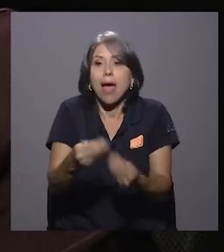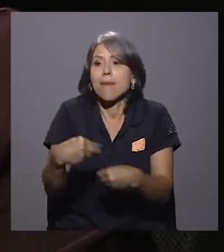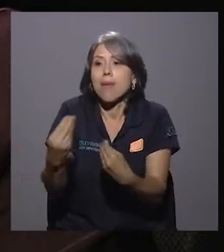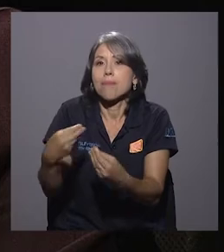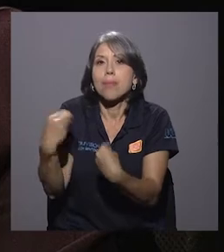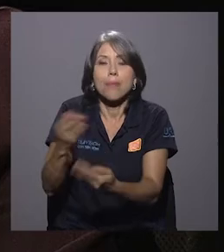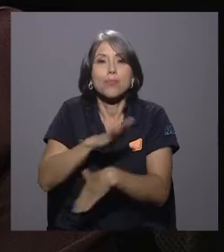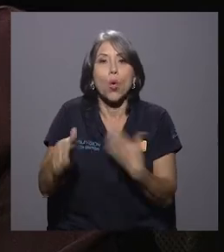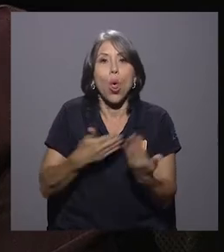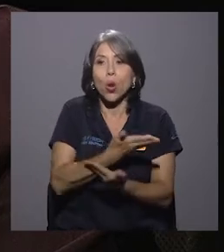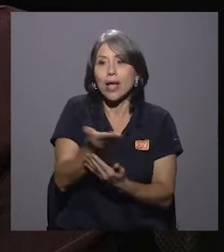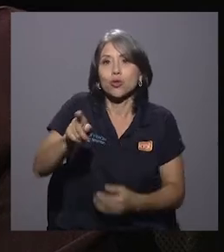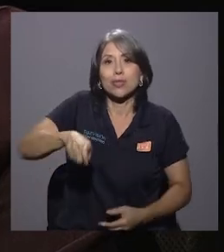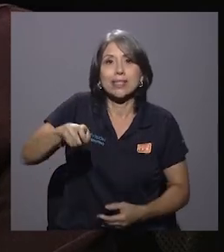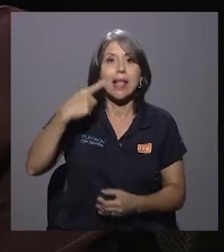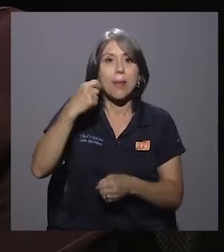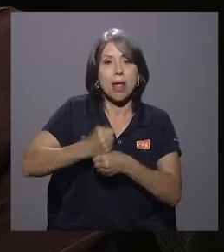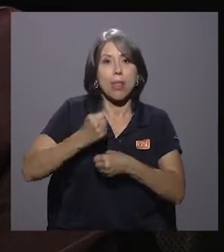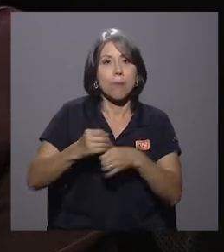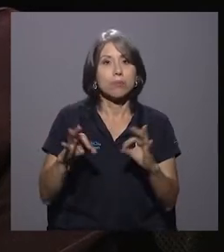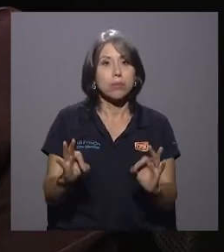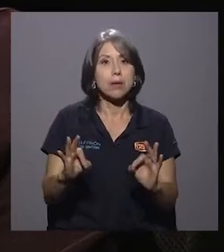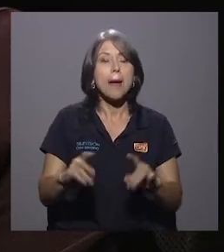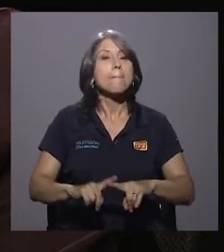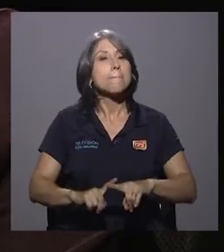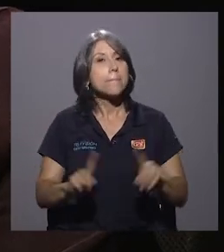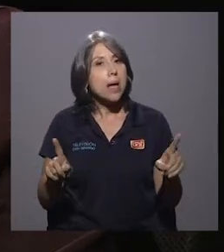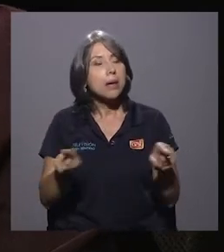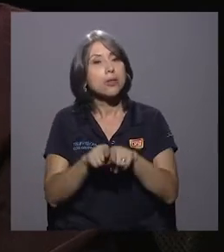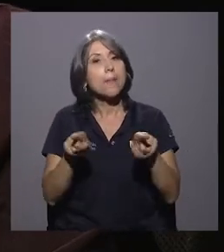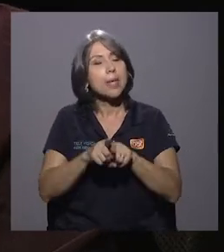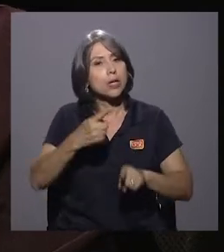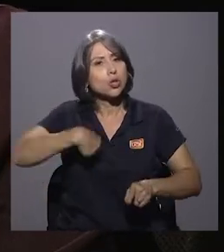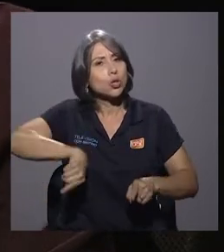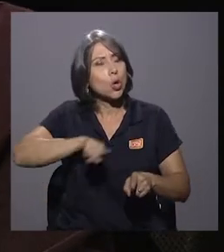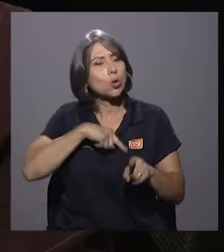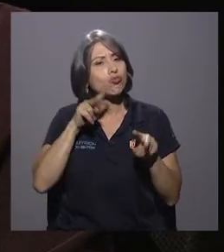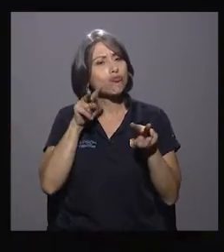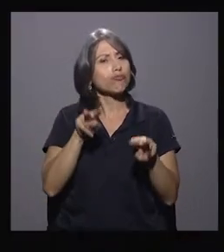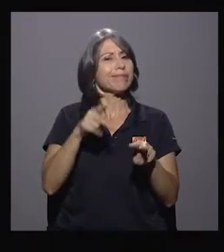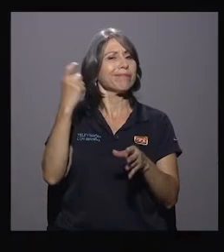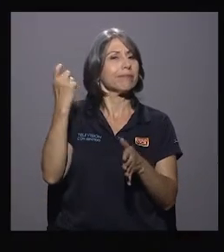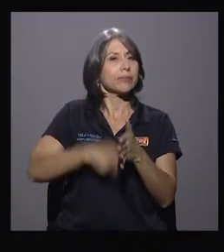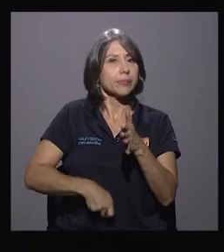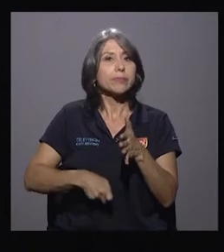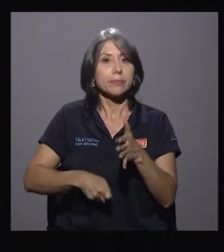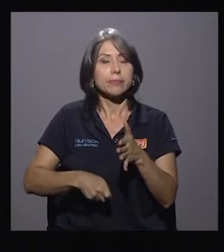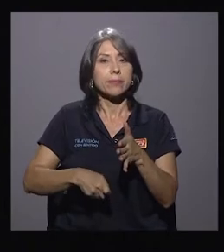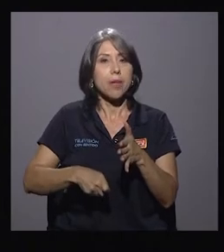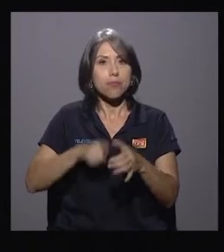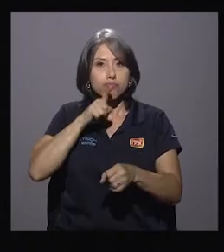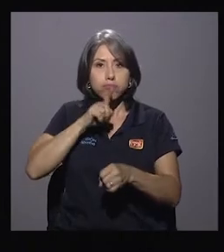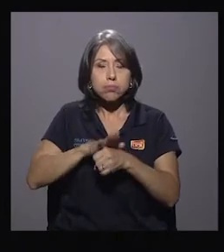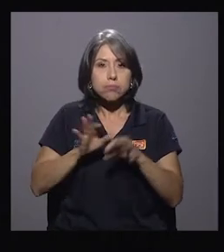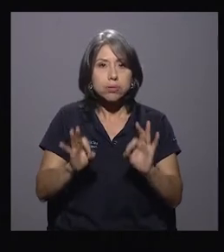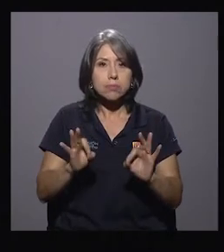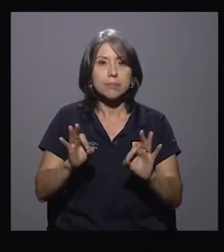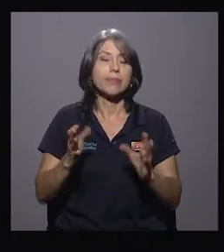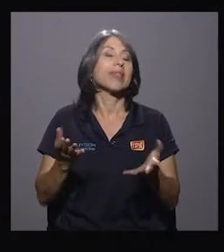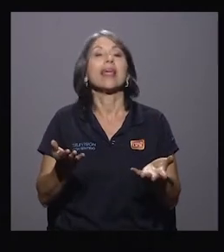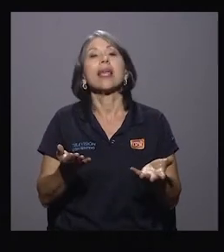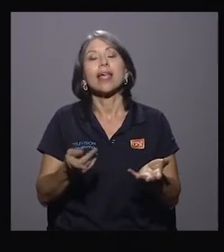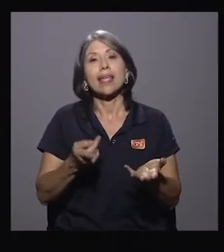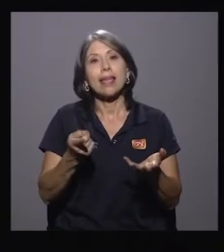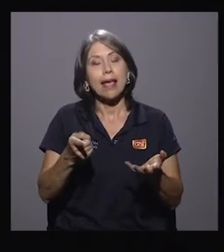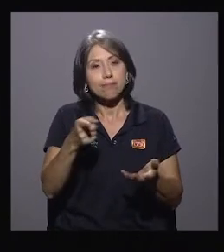llevar de una manera adecuada su gestión, pero también vamos a ser muy rigurosos de ese cumplimiento, ¿verdad? De manera que se